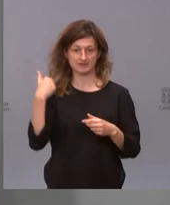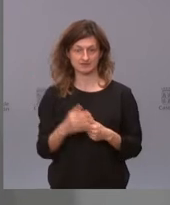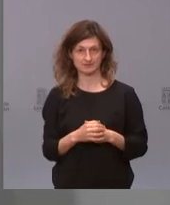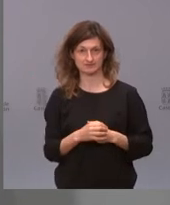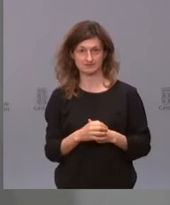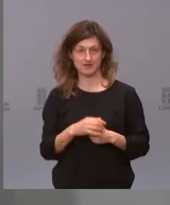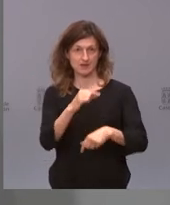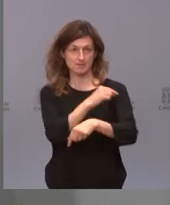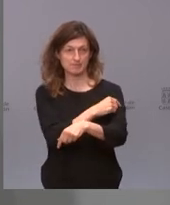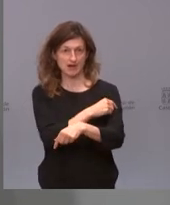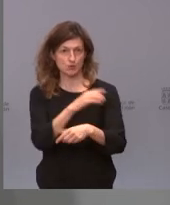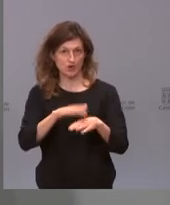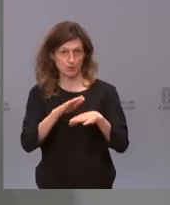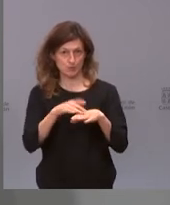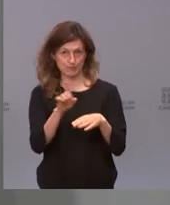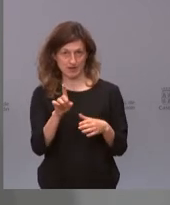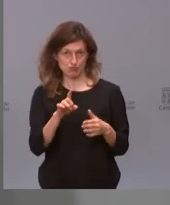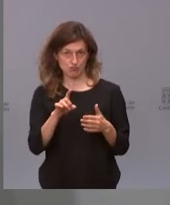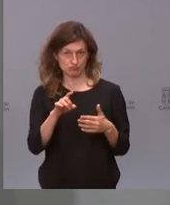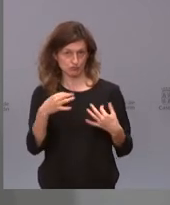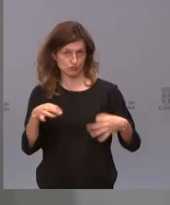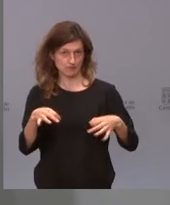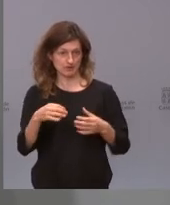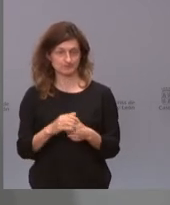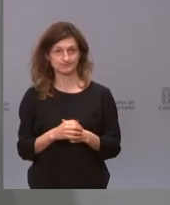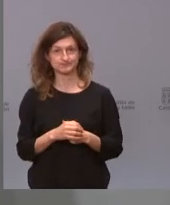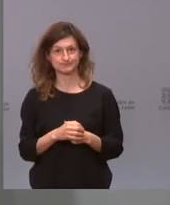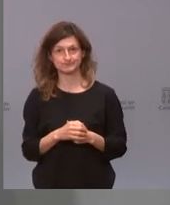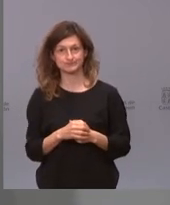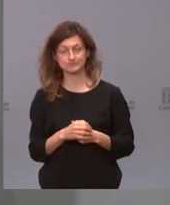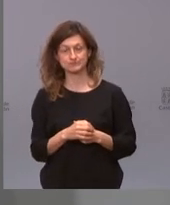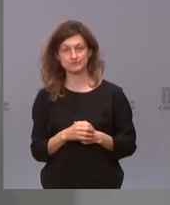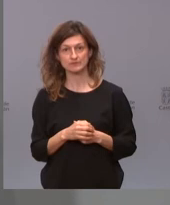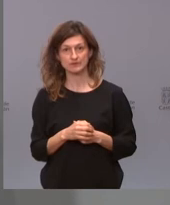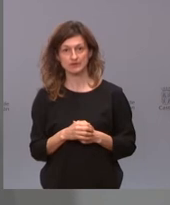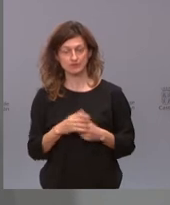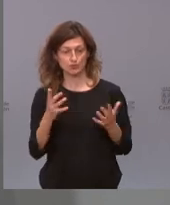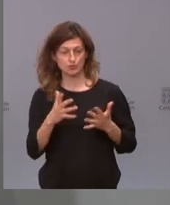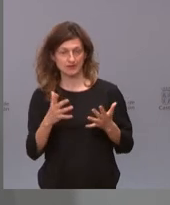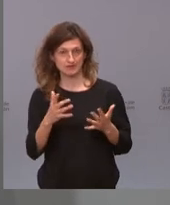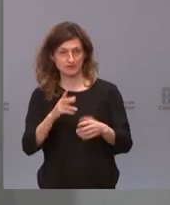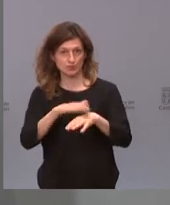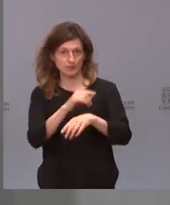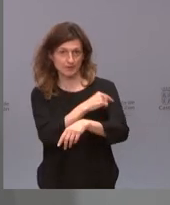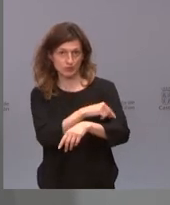que fuera la vacuna la culpable del evento que tuvo urgente esa persona.